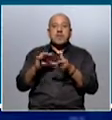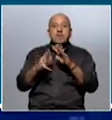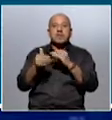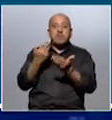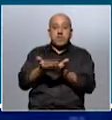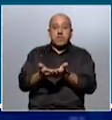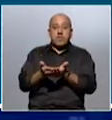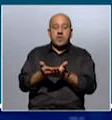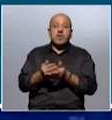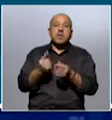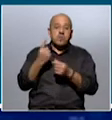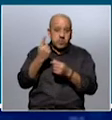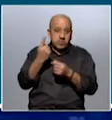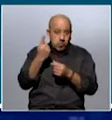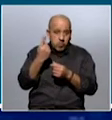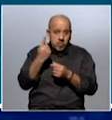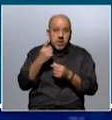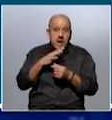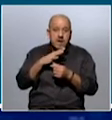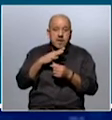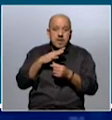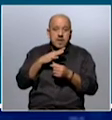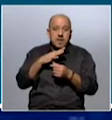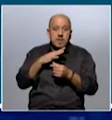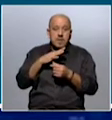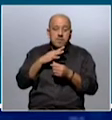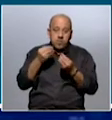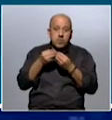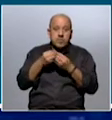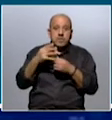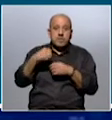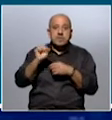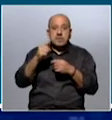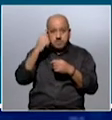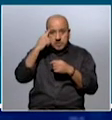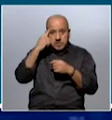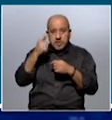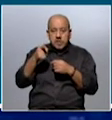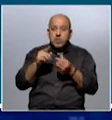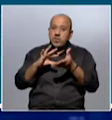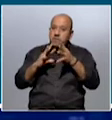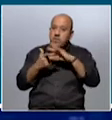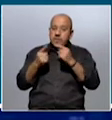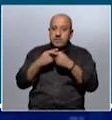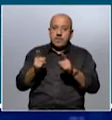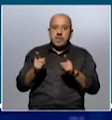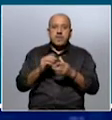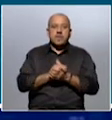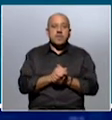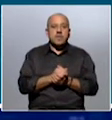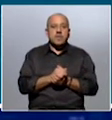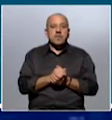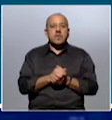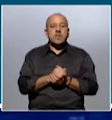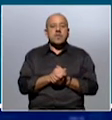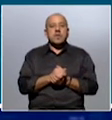propuestas. Y puse una, pero seguramente hay muchas más. Cuestión de ponerse a pensar en esto de una forma distinta. Bien, Robert, sobre